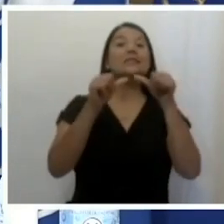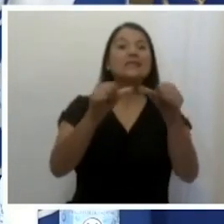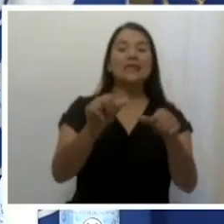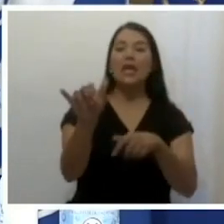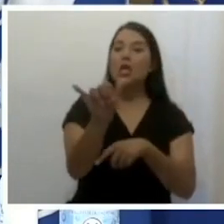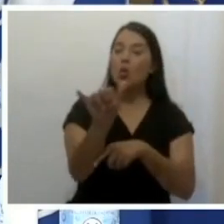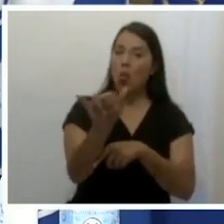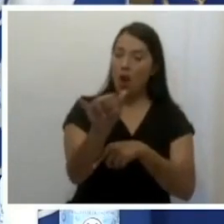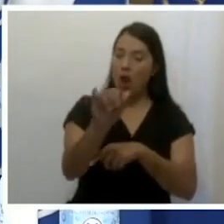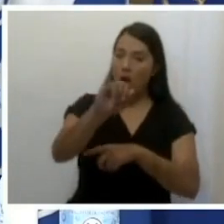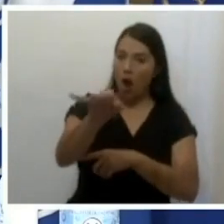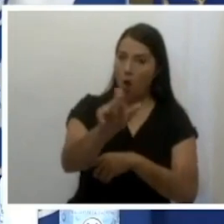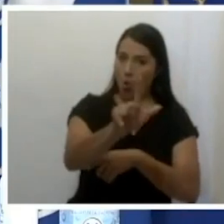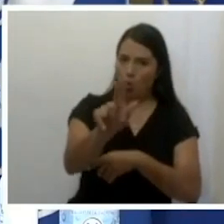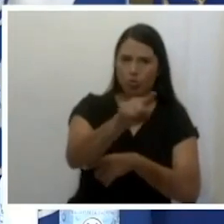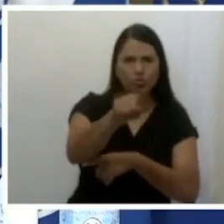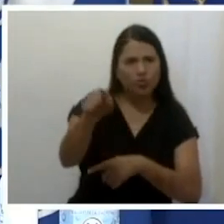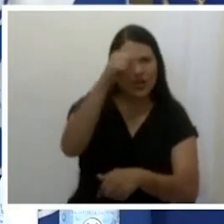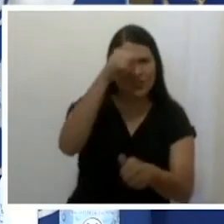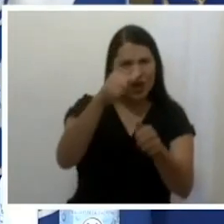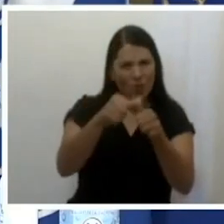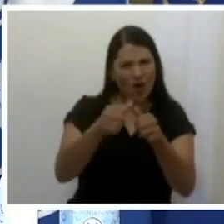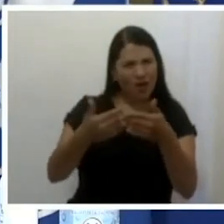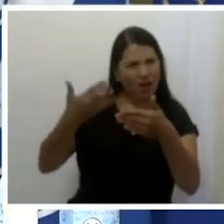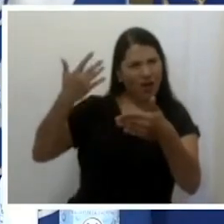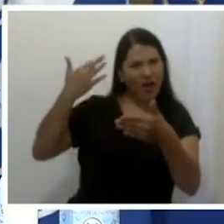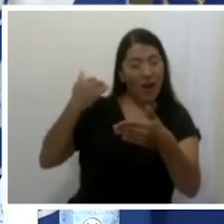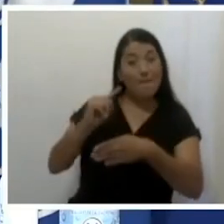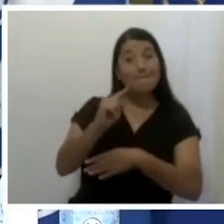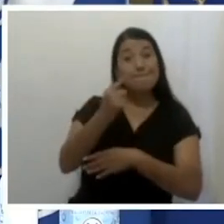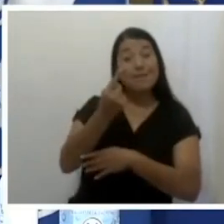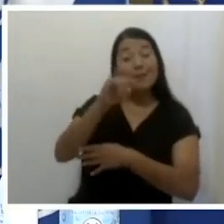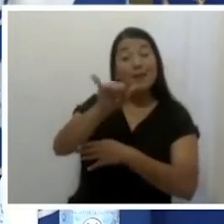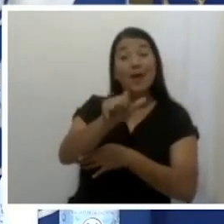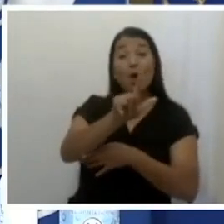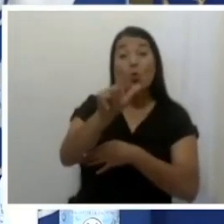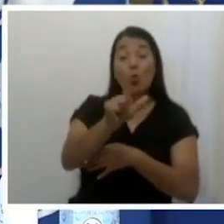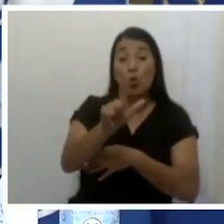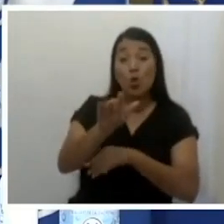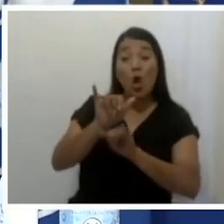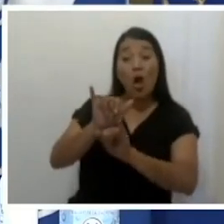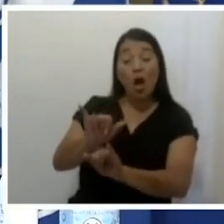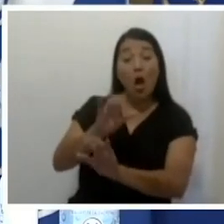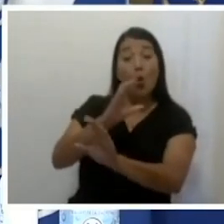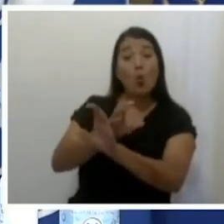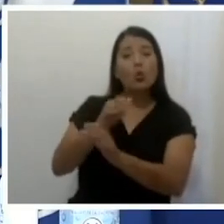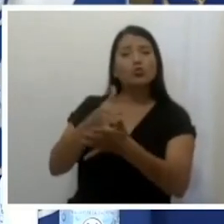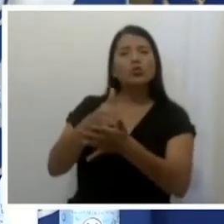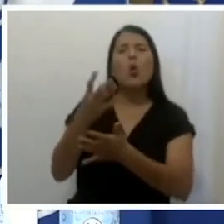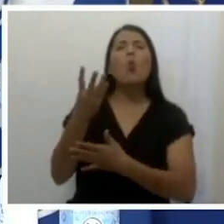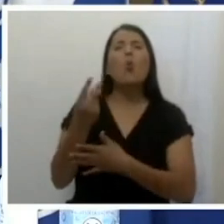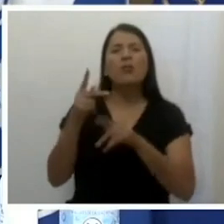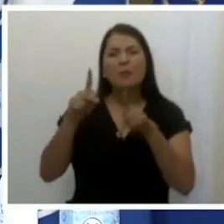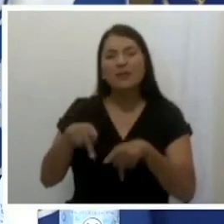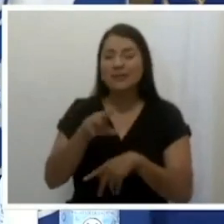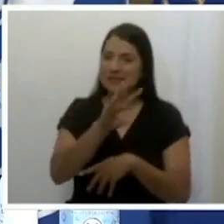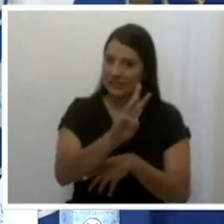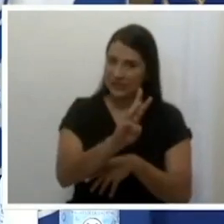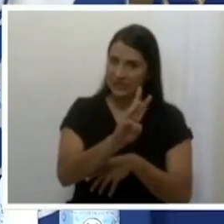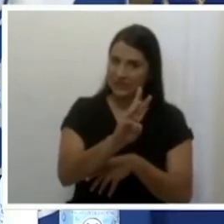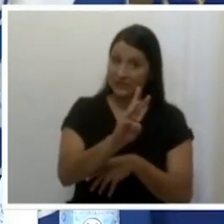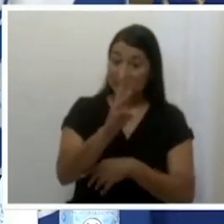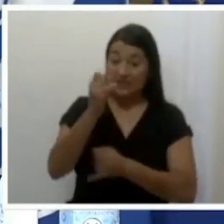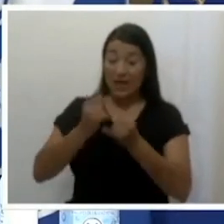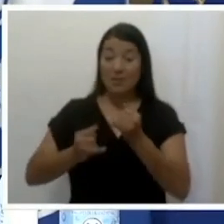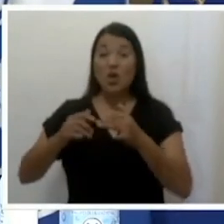recordemos que el primero de julio empezamos con seis pacientes en total en cuidados intensivos. Hoy estamos en 93,